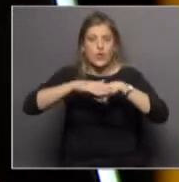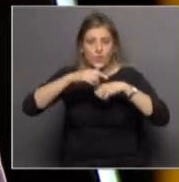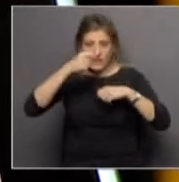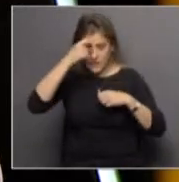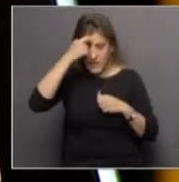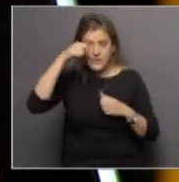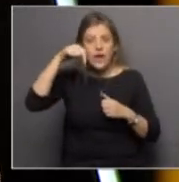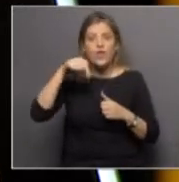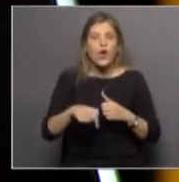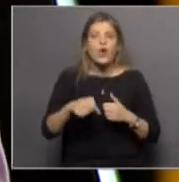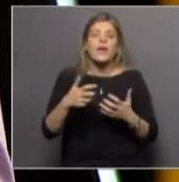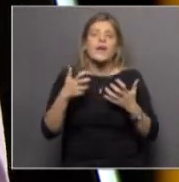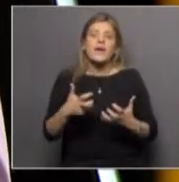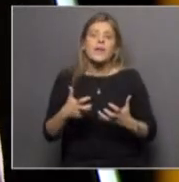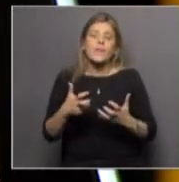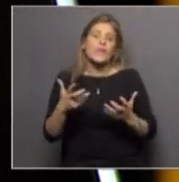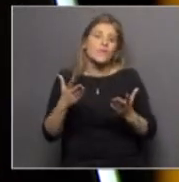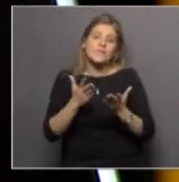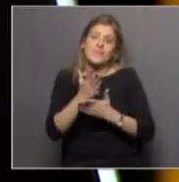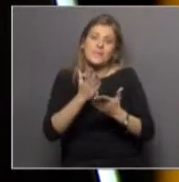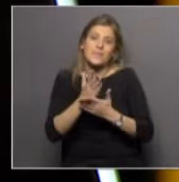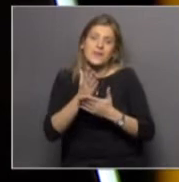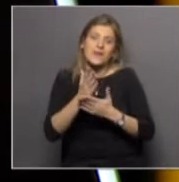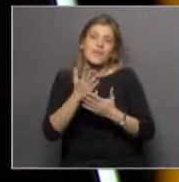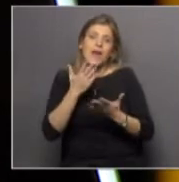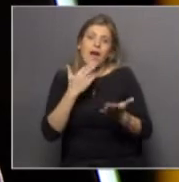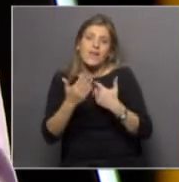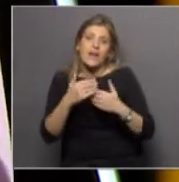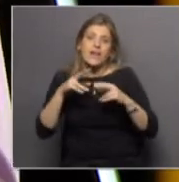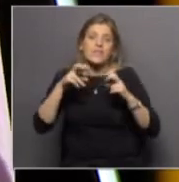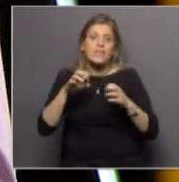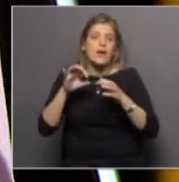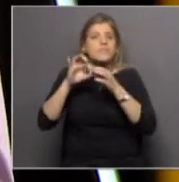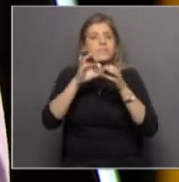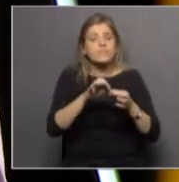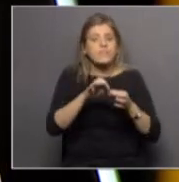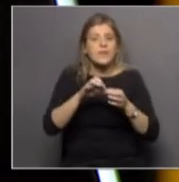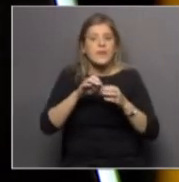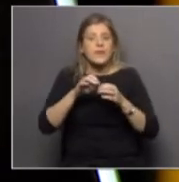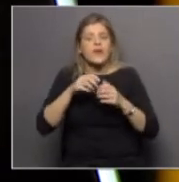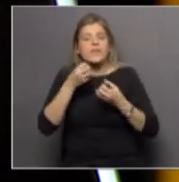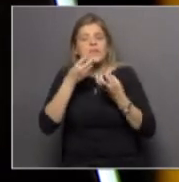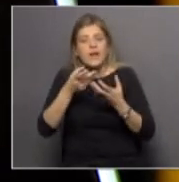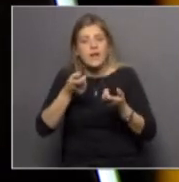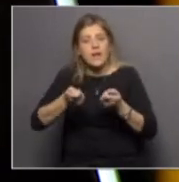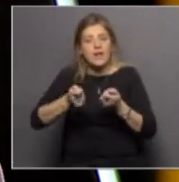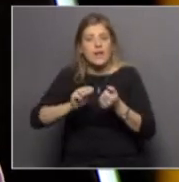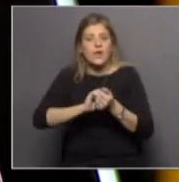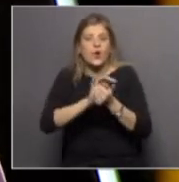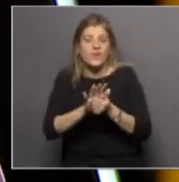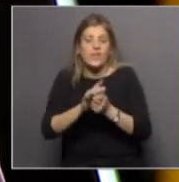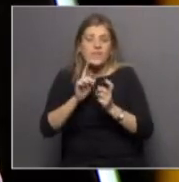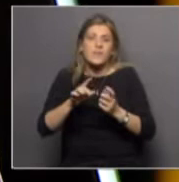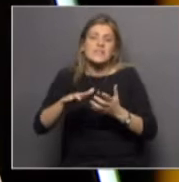no te queremos dedicarlo como hacemos habitualmente a conversar sobre temas vinculados a la marcha de la pandemia a la situación